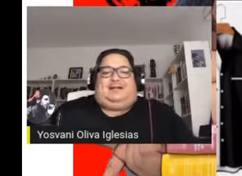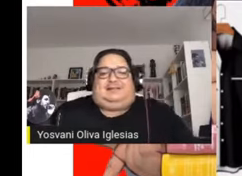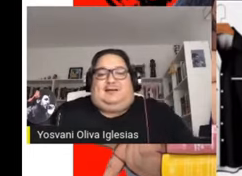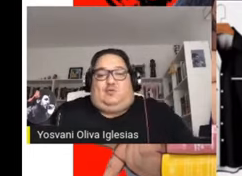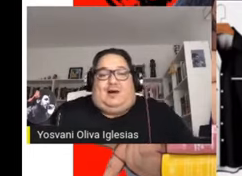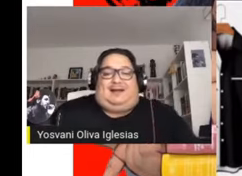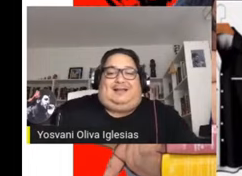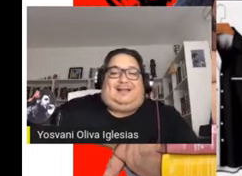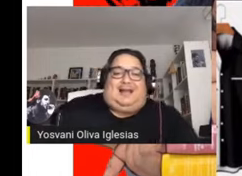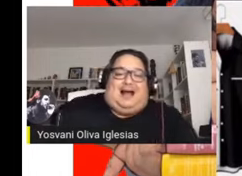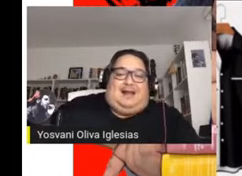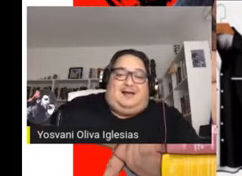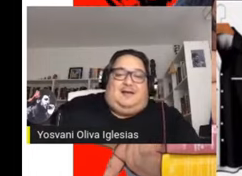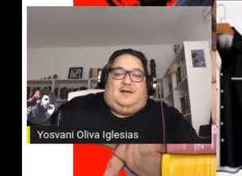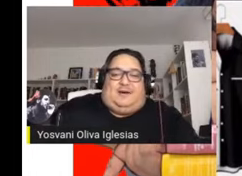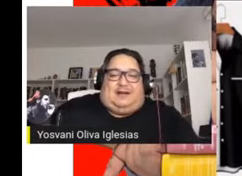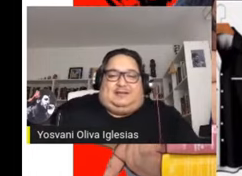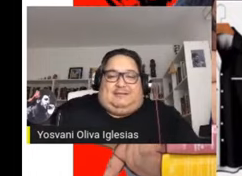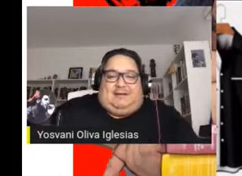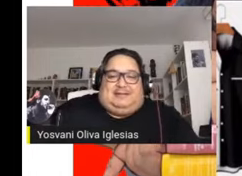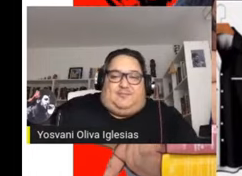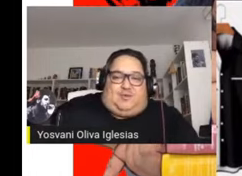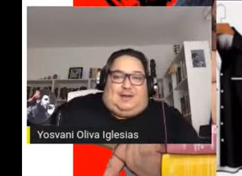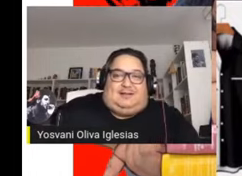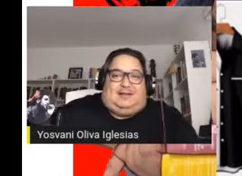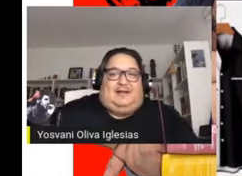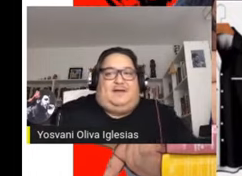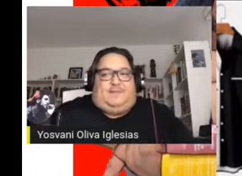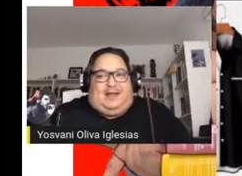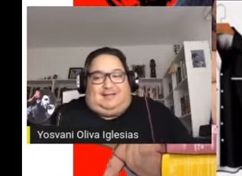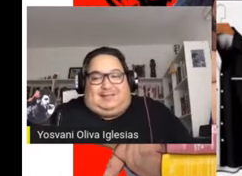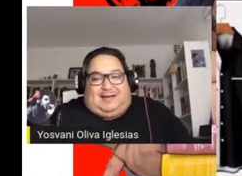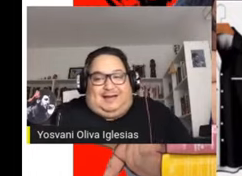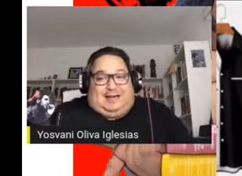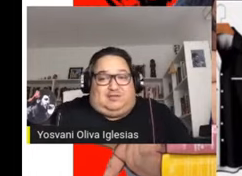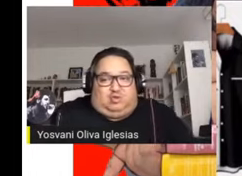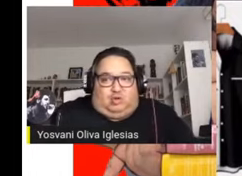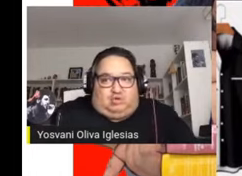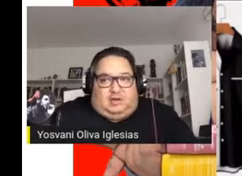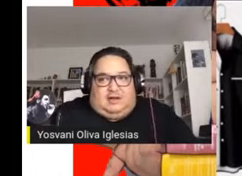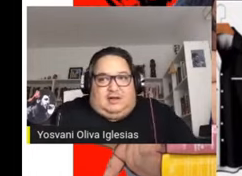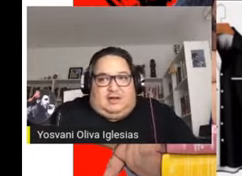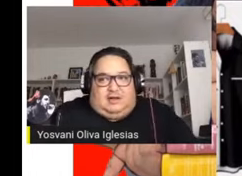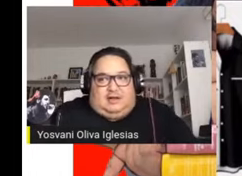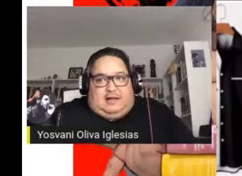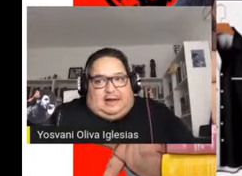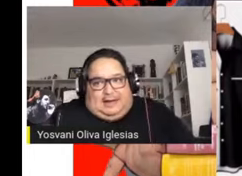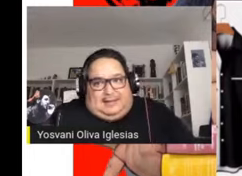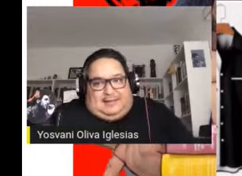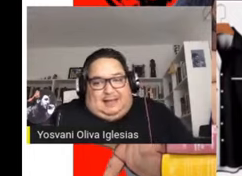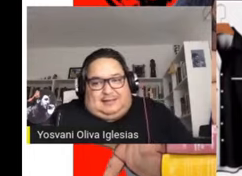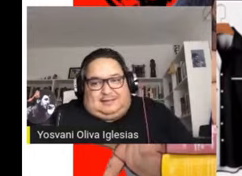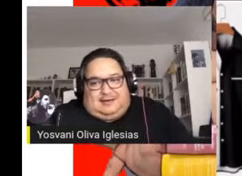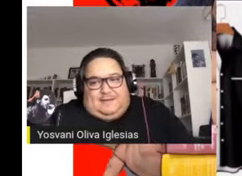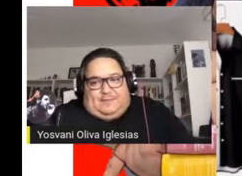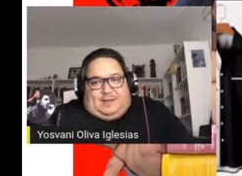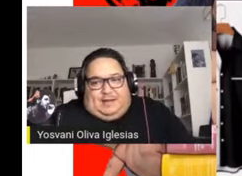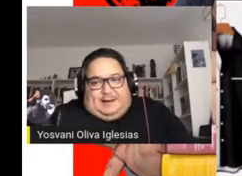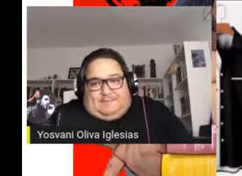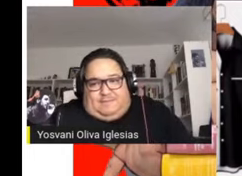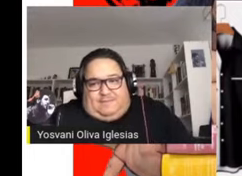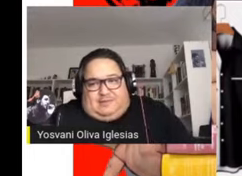parece el lugar ideal para establecer puente entre las dos realidades.